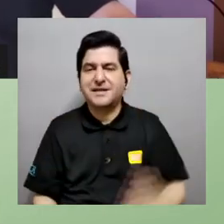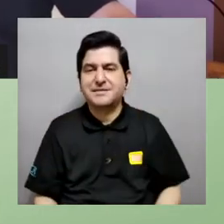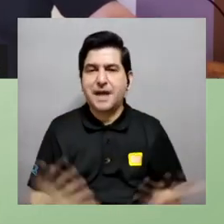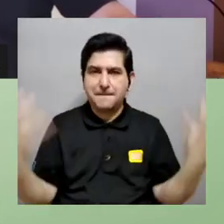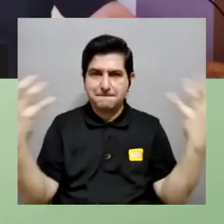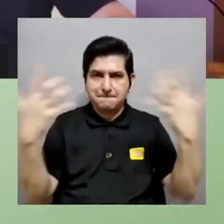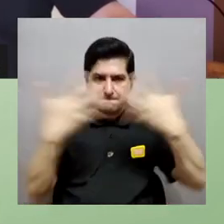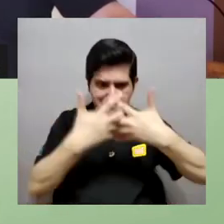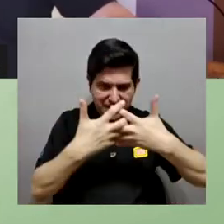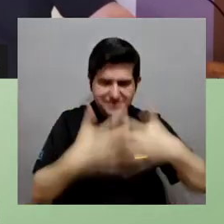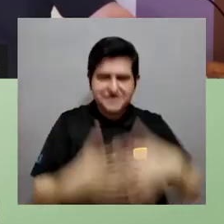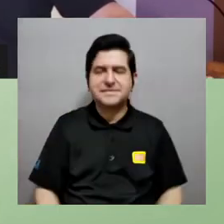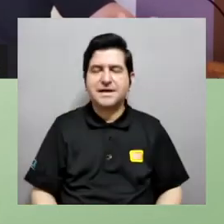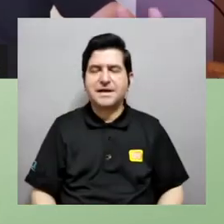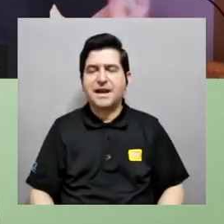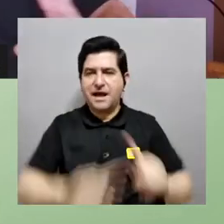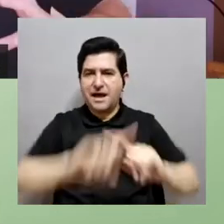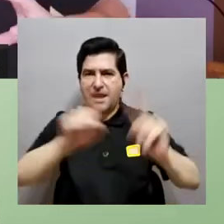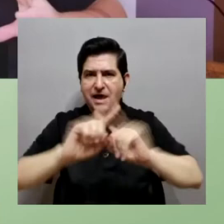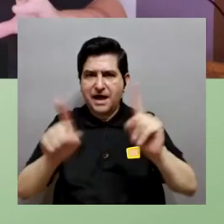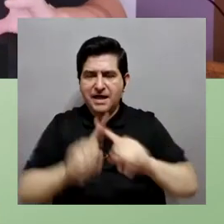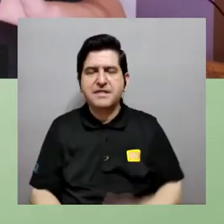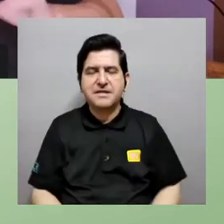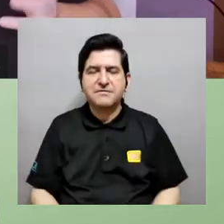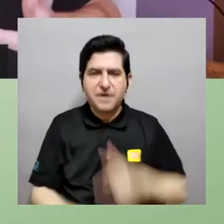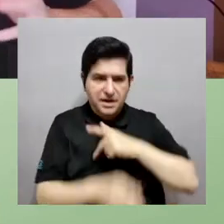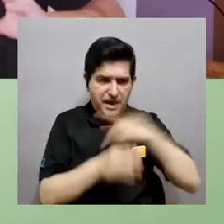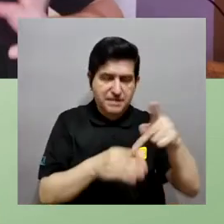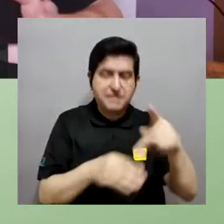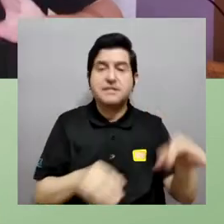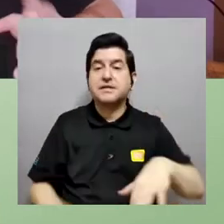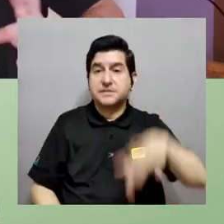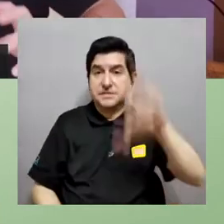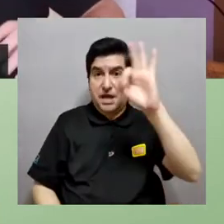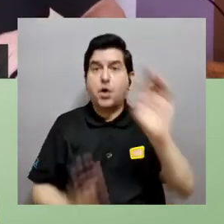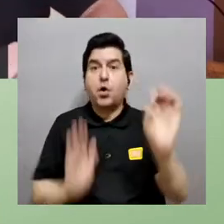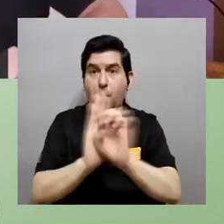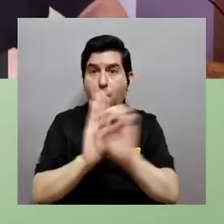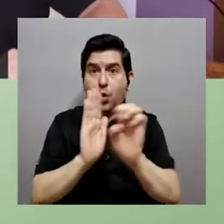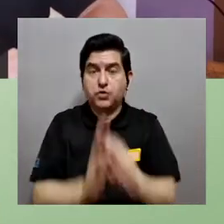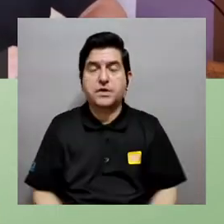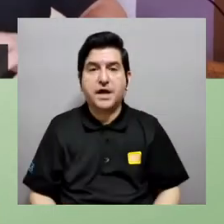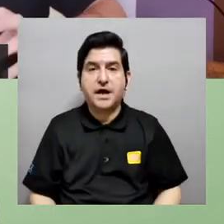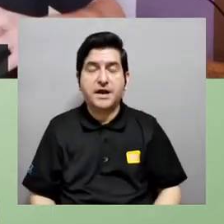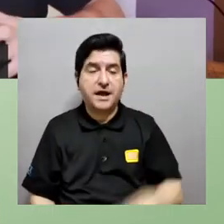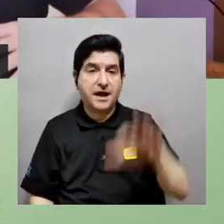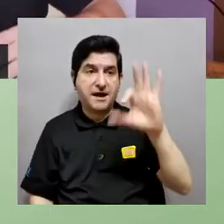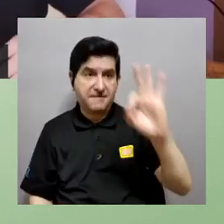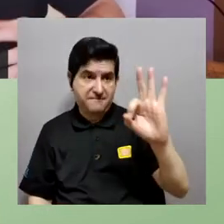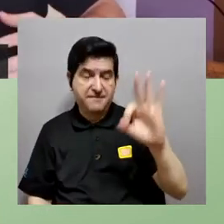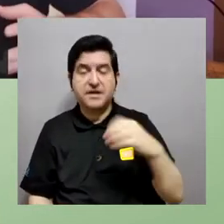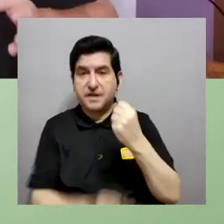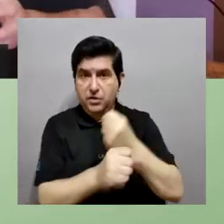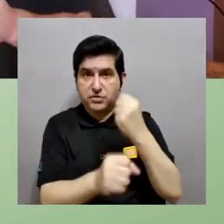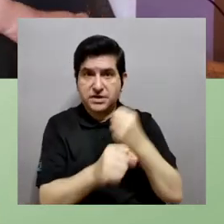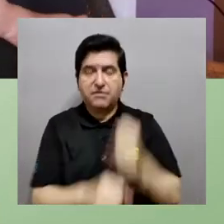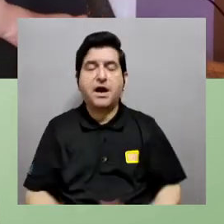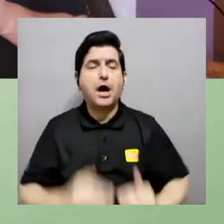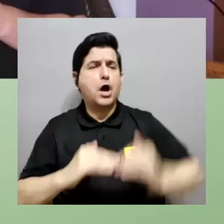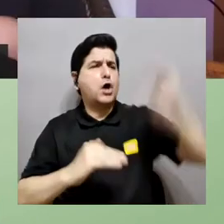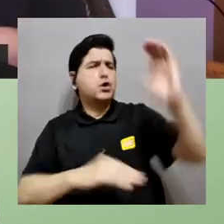conferencias intentan mucho el mezclar la parte interdisciplinaria donde encontremos por ejemplo